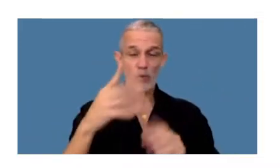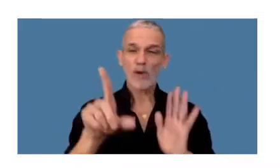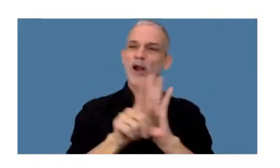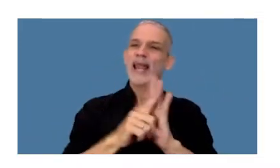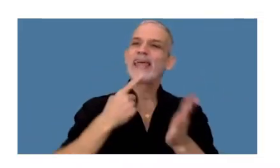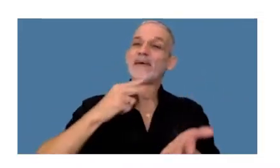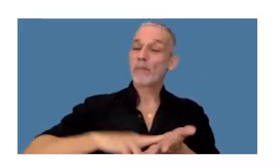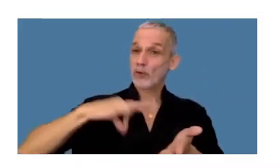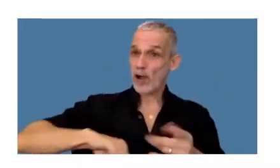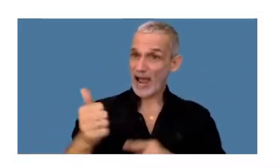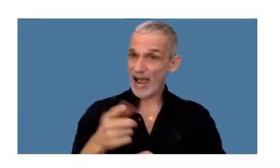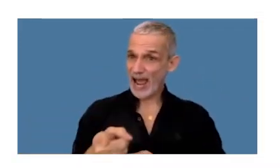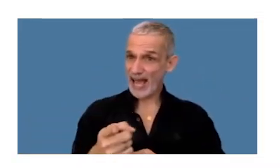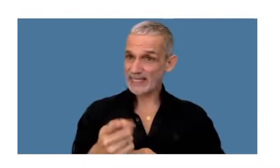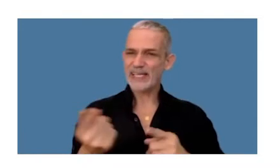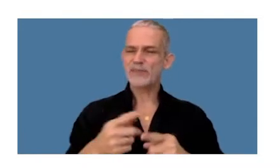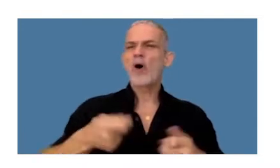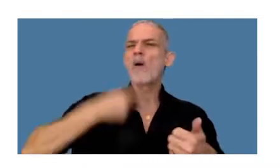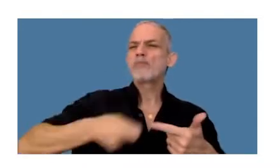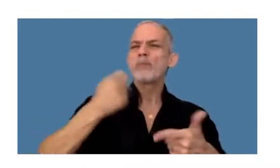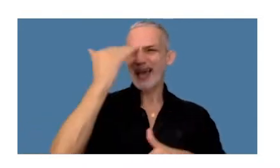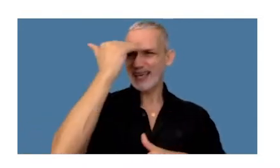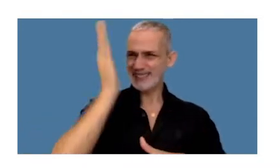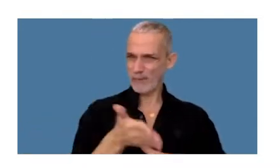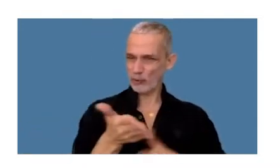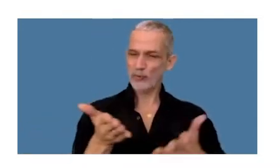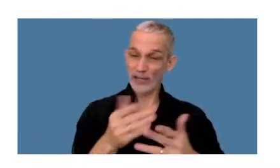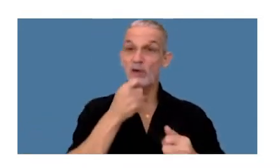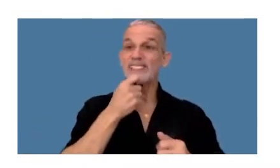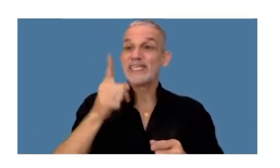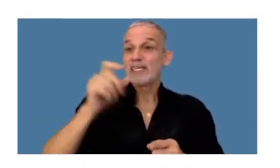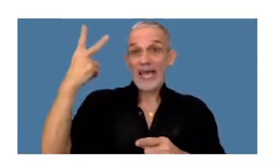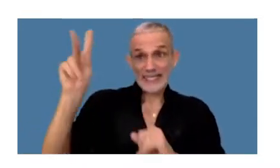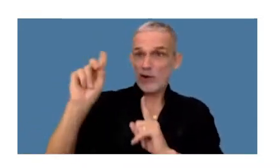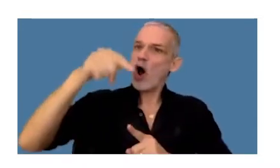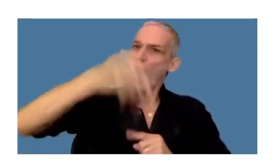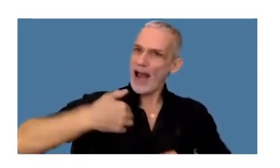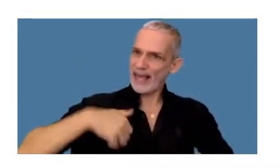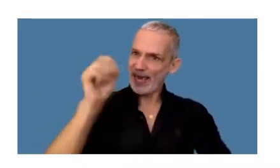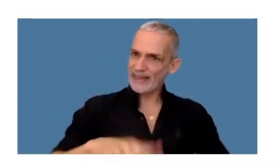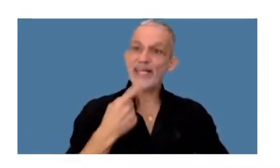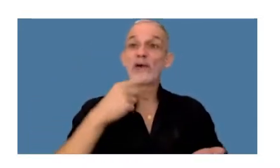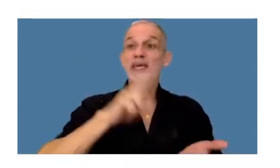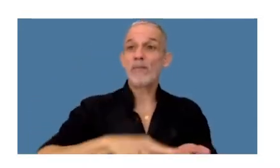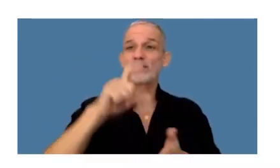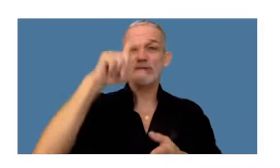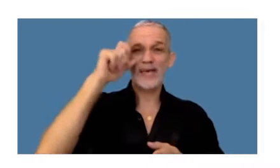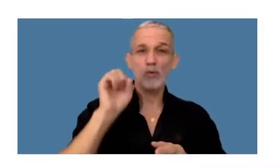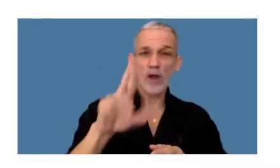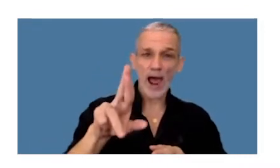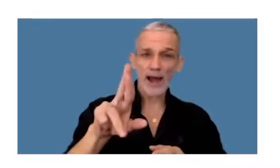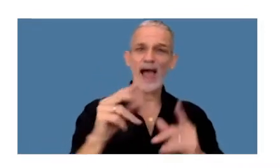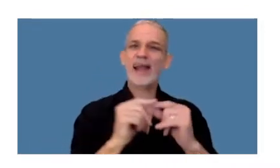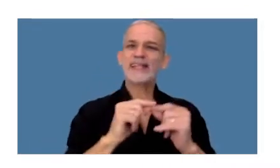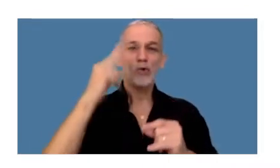impuesto a las ganancias a una licuota del 15% y si es fuente argentina se estará frente al impuesto cedular del